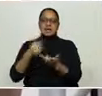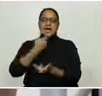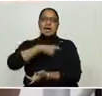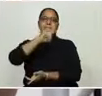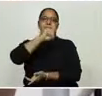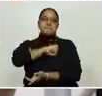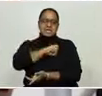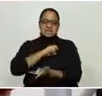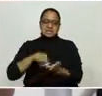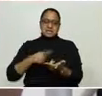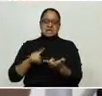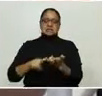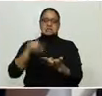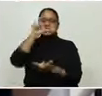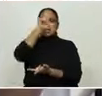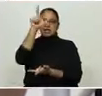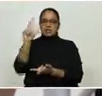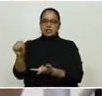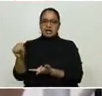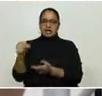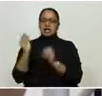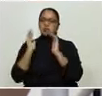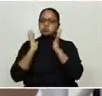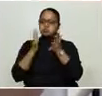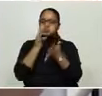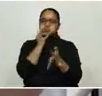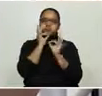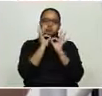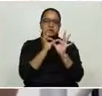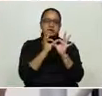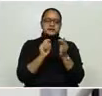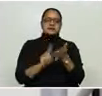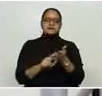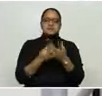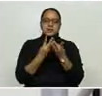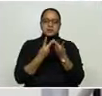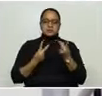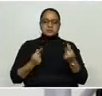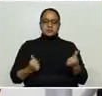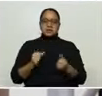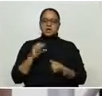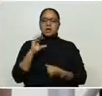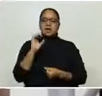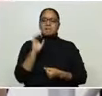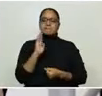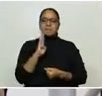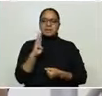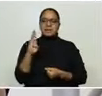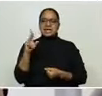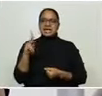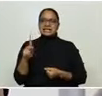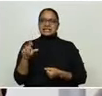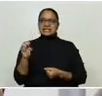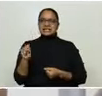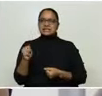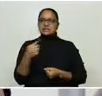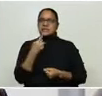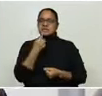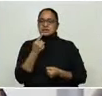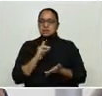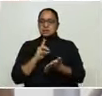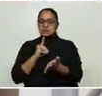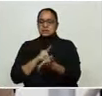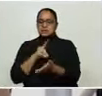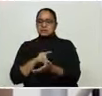Estamos haciendo los mismos protocolos y parece que hay resultados prometedores. También con la OMS hay un proyecto que se llama, por si lo